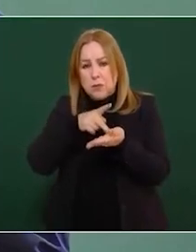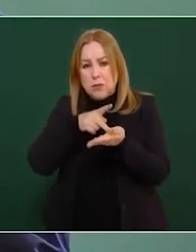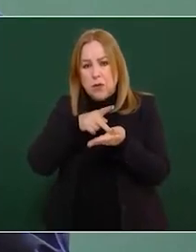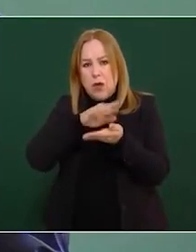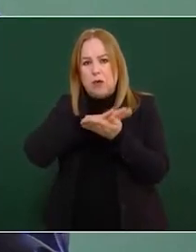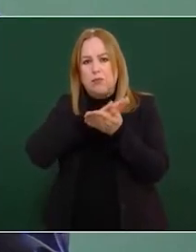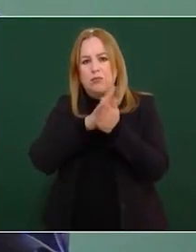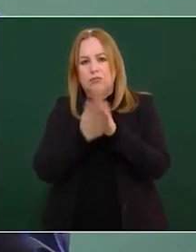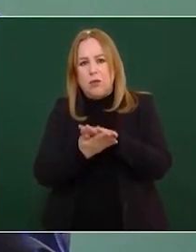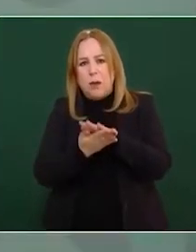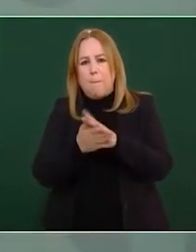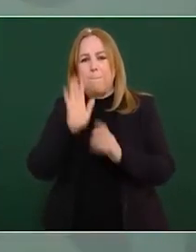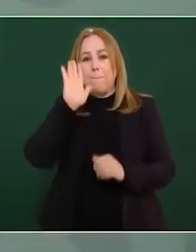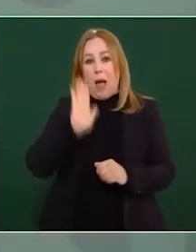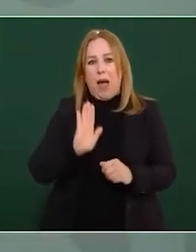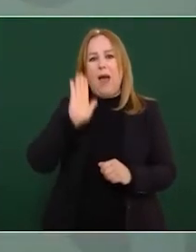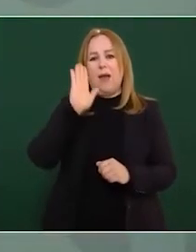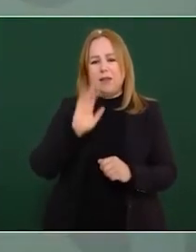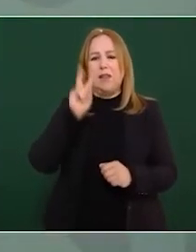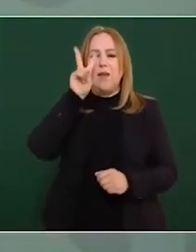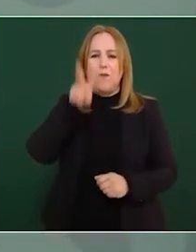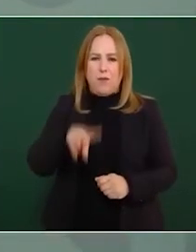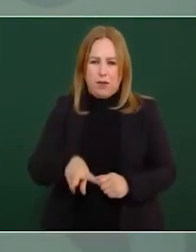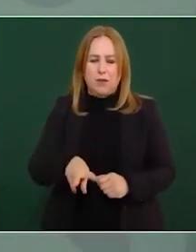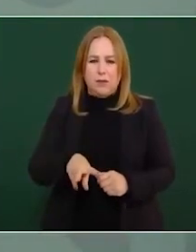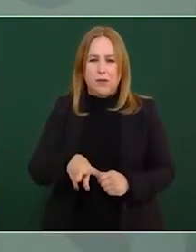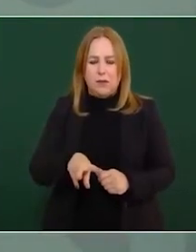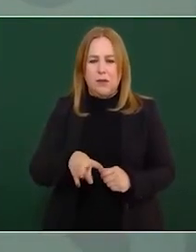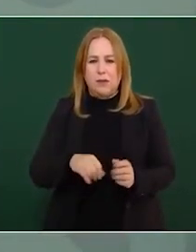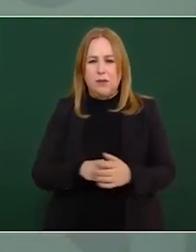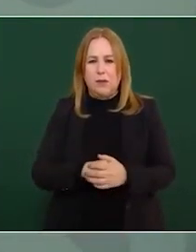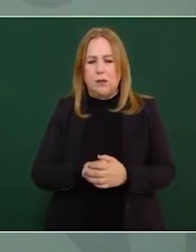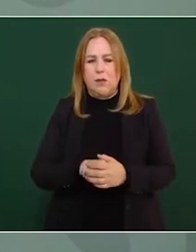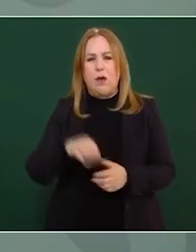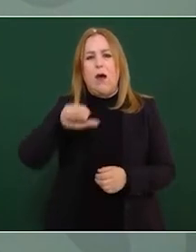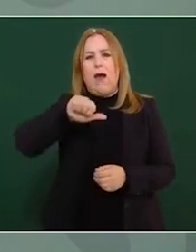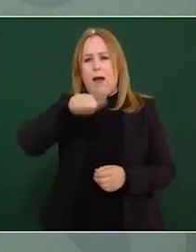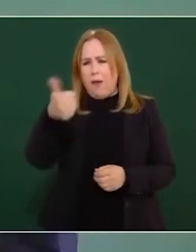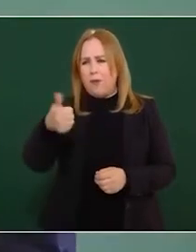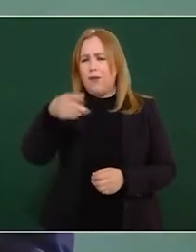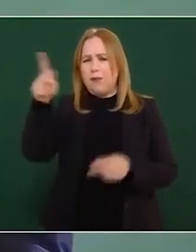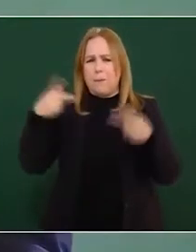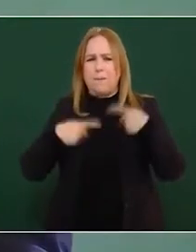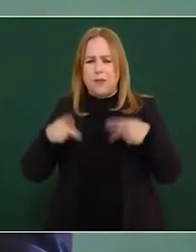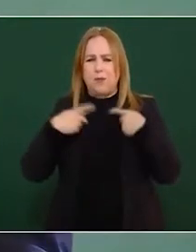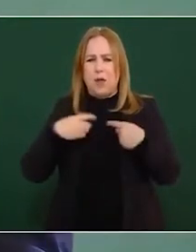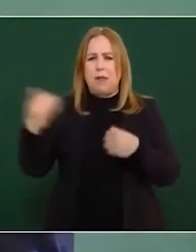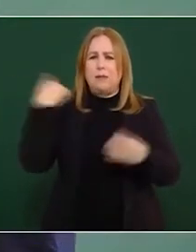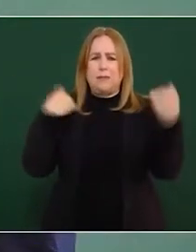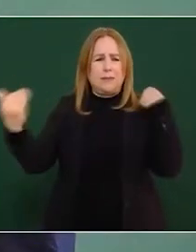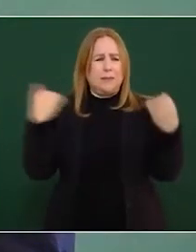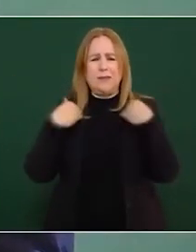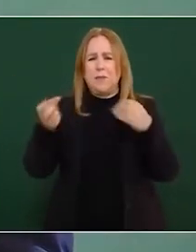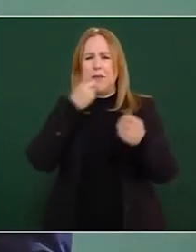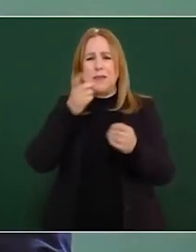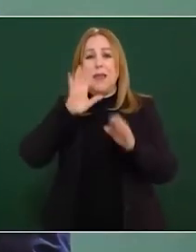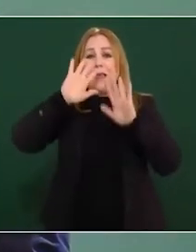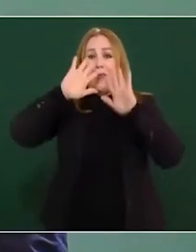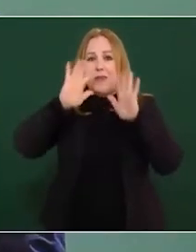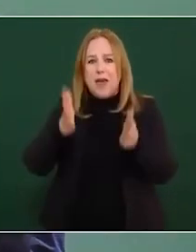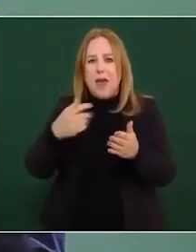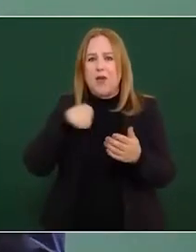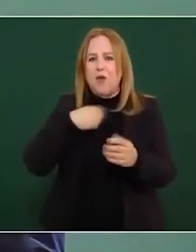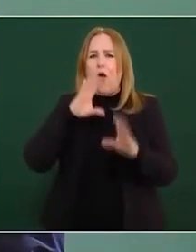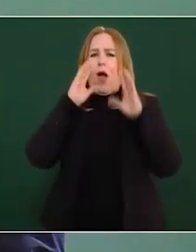hay amigos compañeros que me dicen ya no sigas hablando de lo de los medios dale vuelta a la página